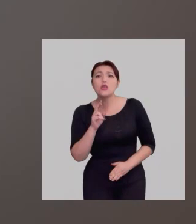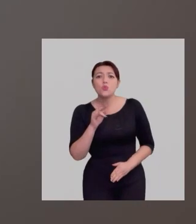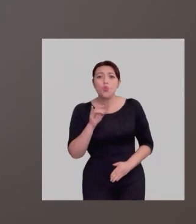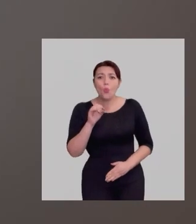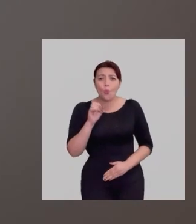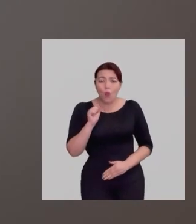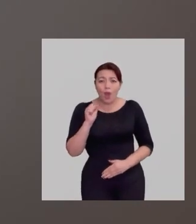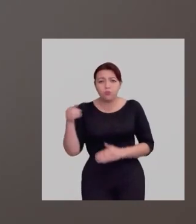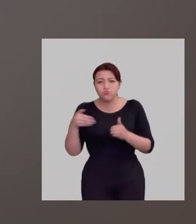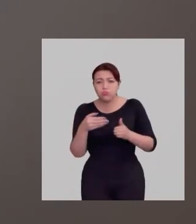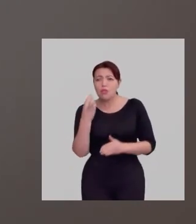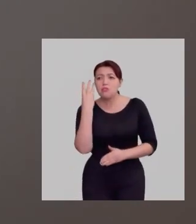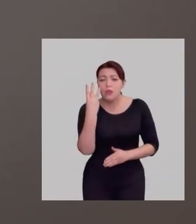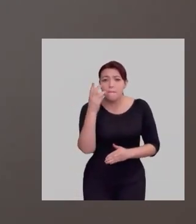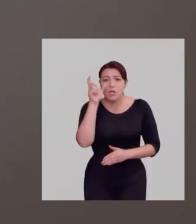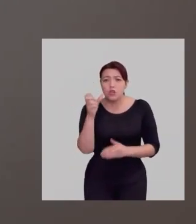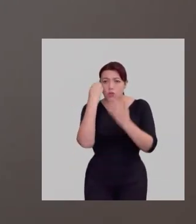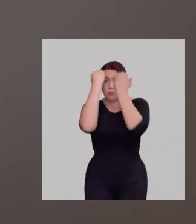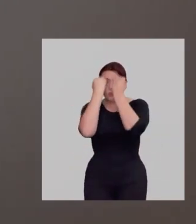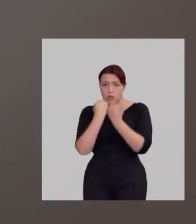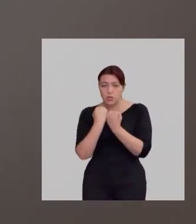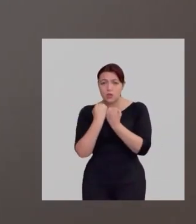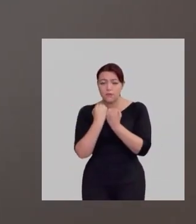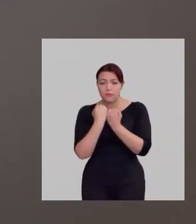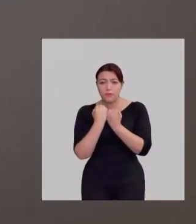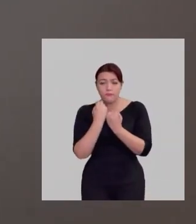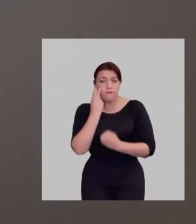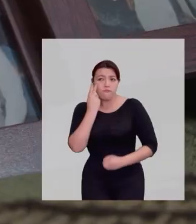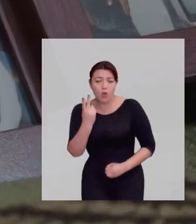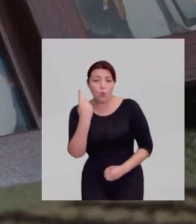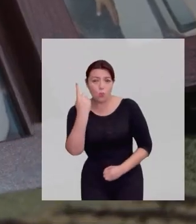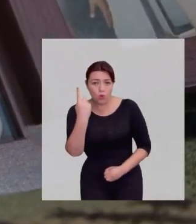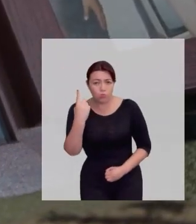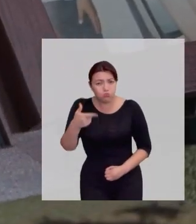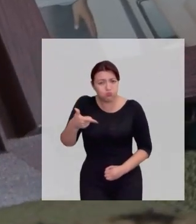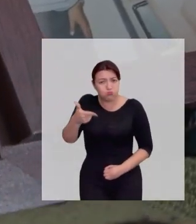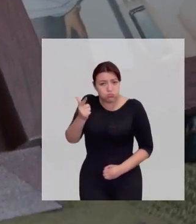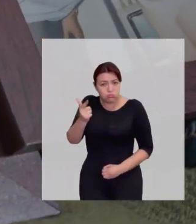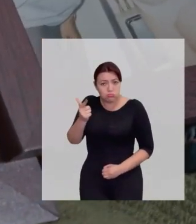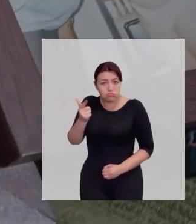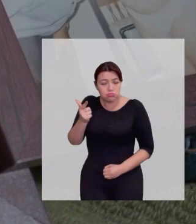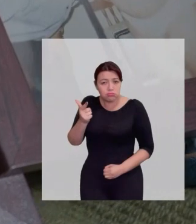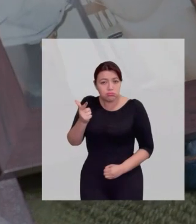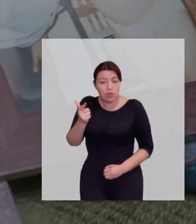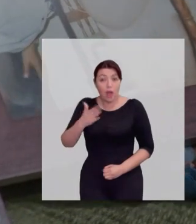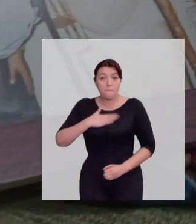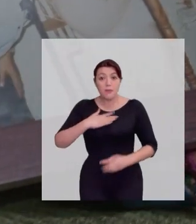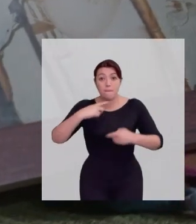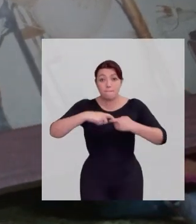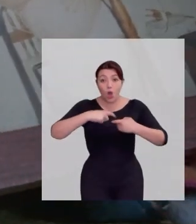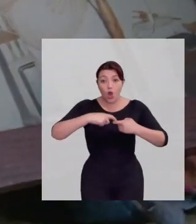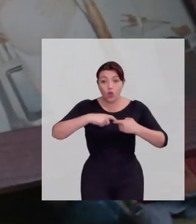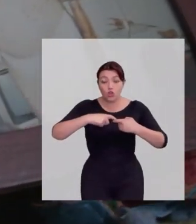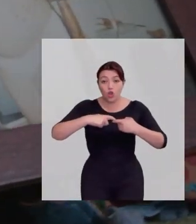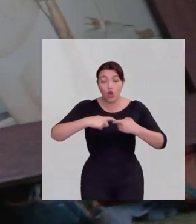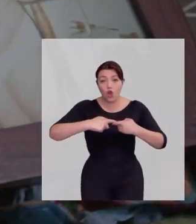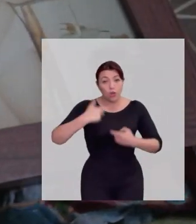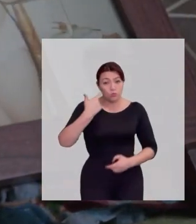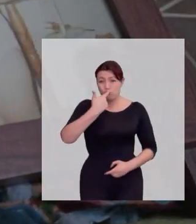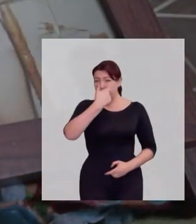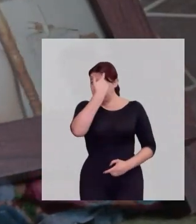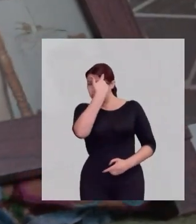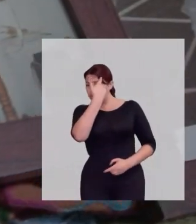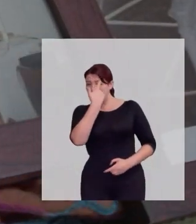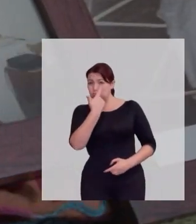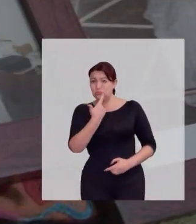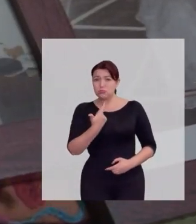momento veo a tres individuos encapuchados. Y a uno con un arma. Le dan a mi esposo en el